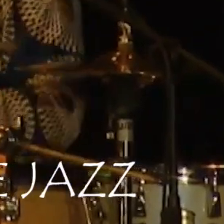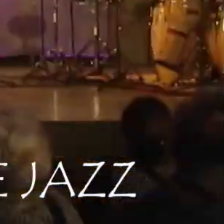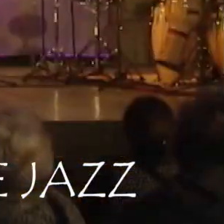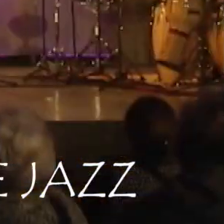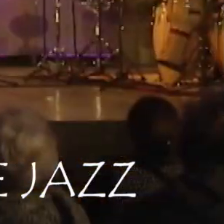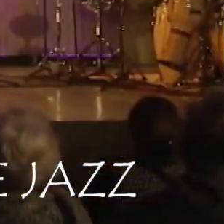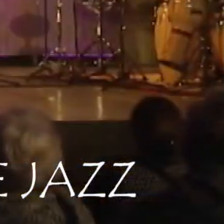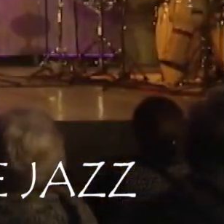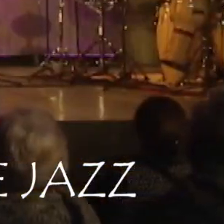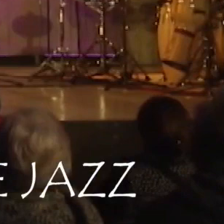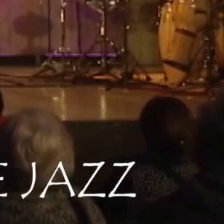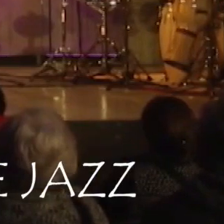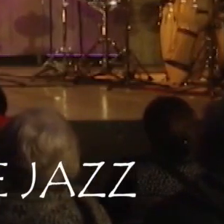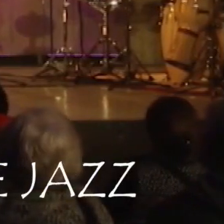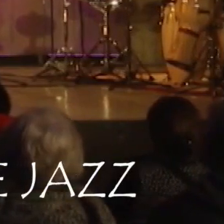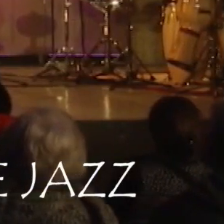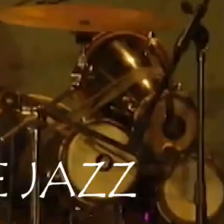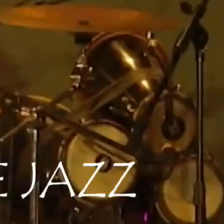de jazz